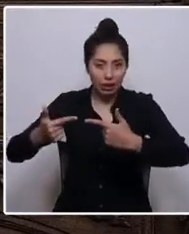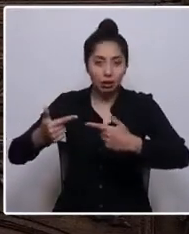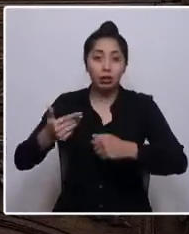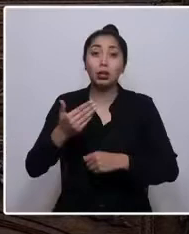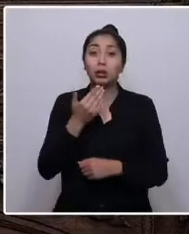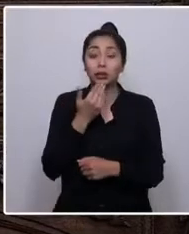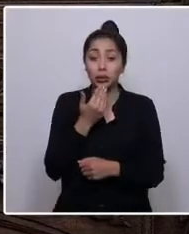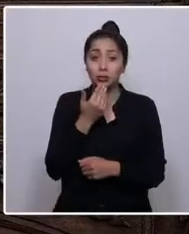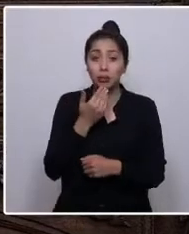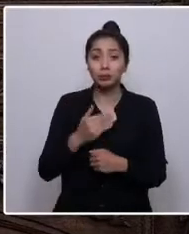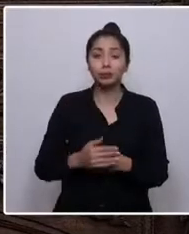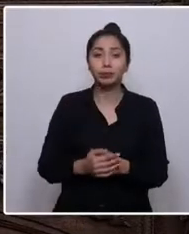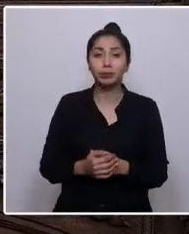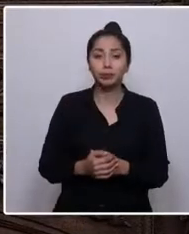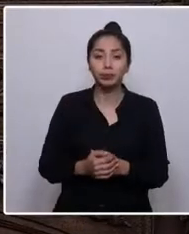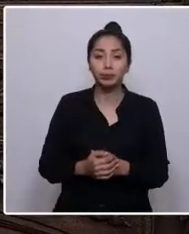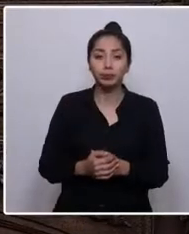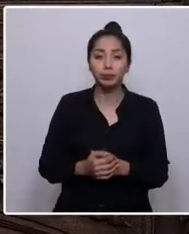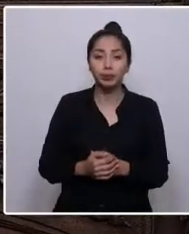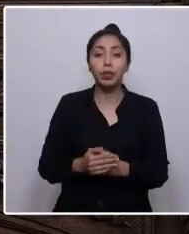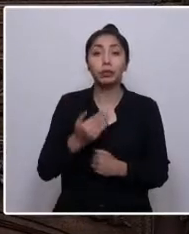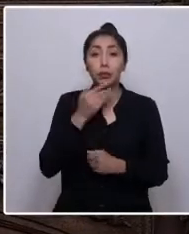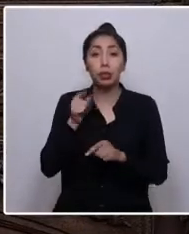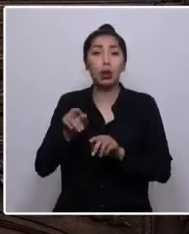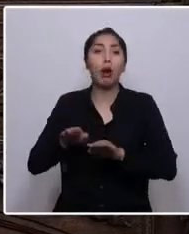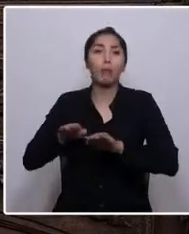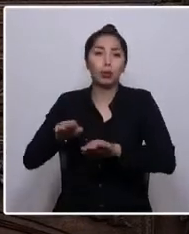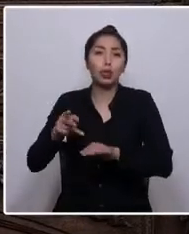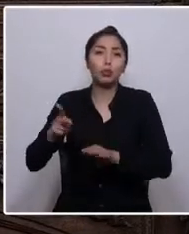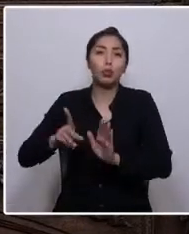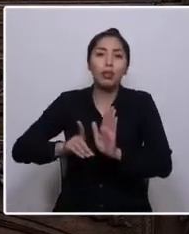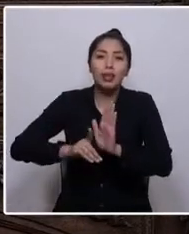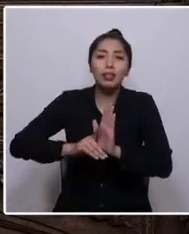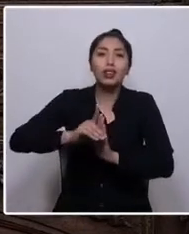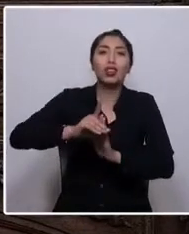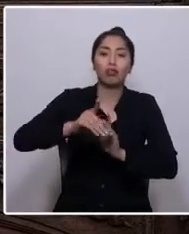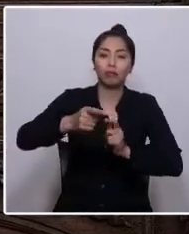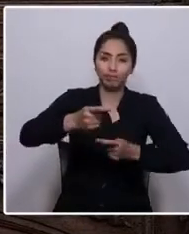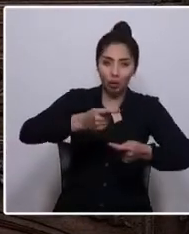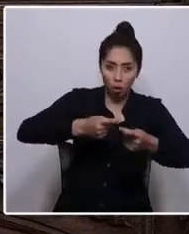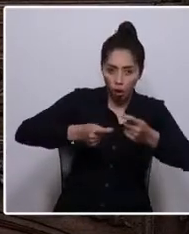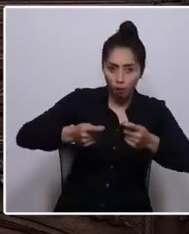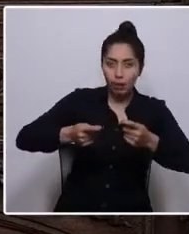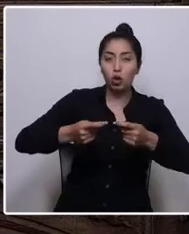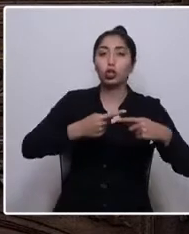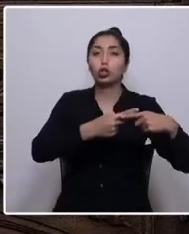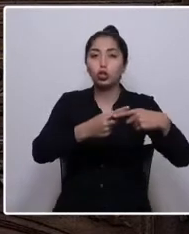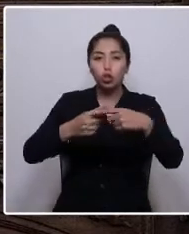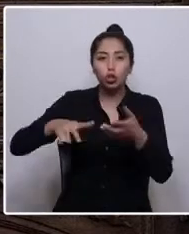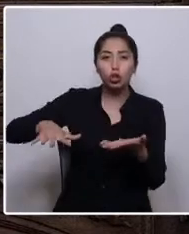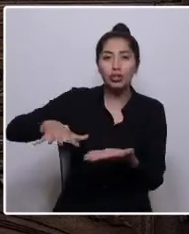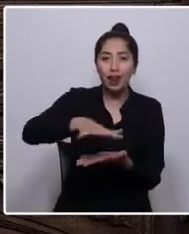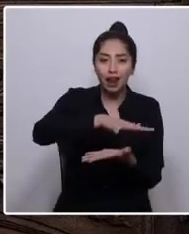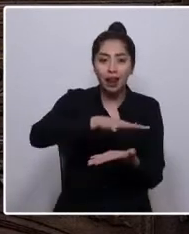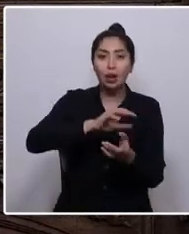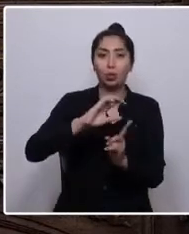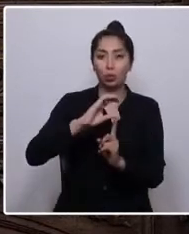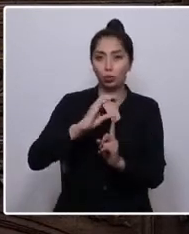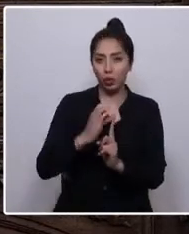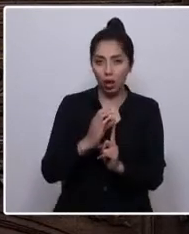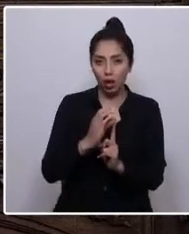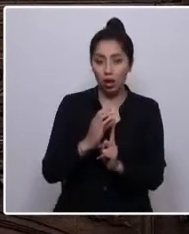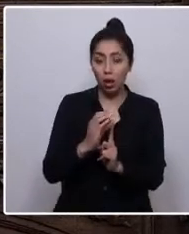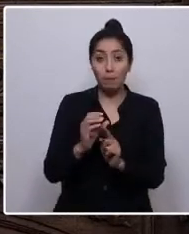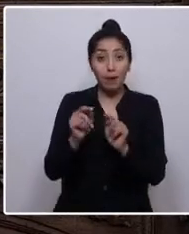desarrollo económico, social y cultural. Y que para estos